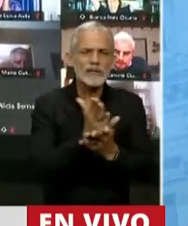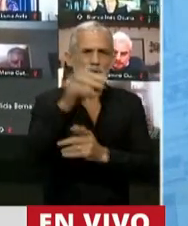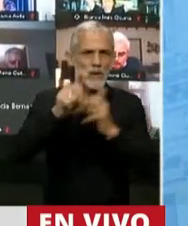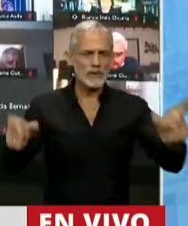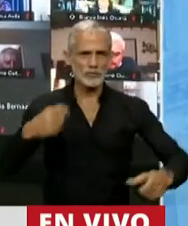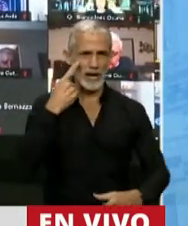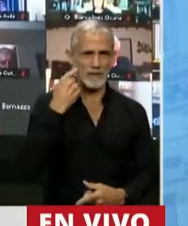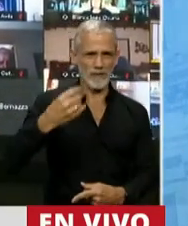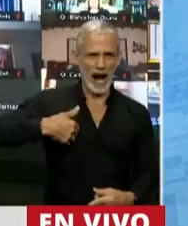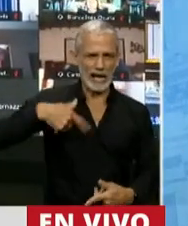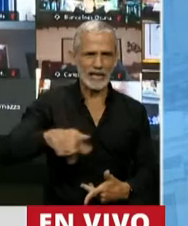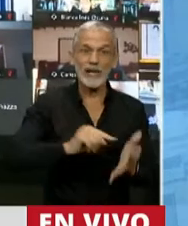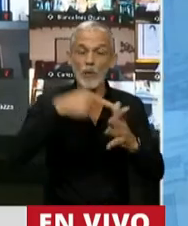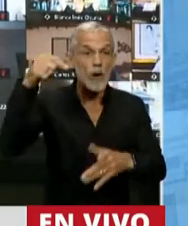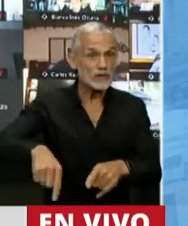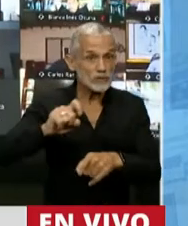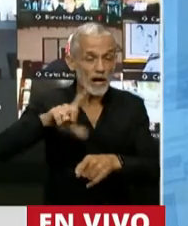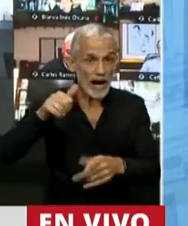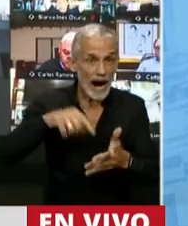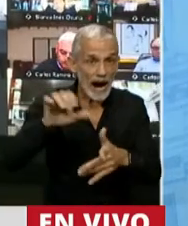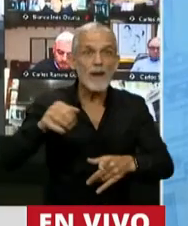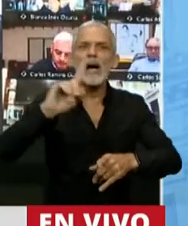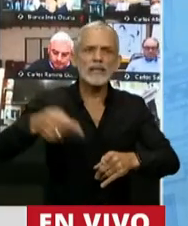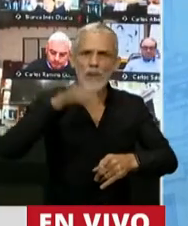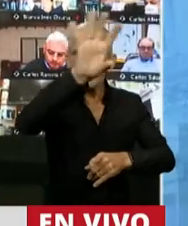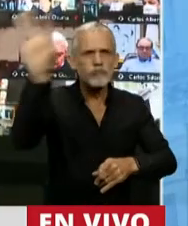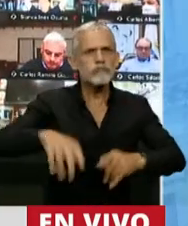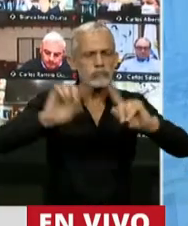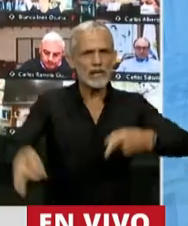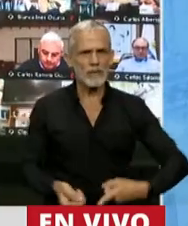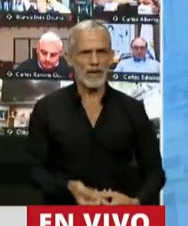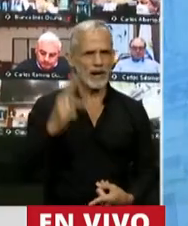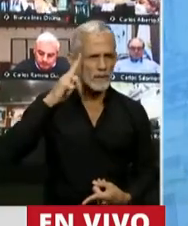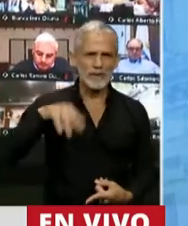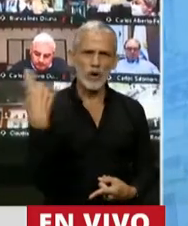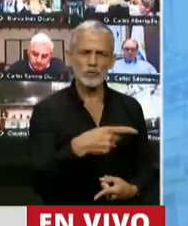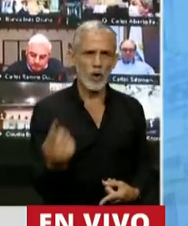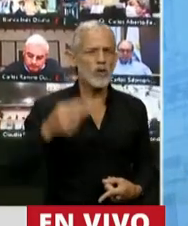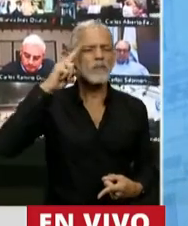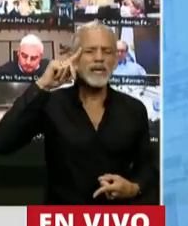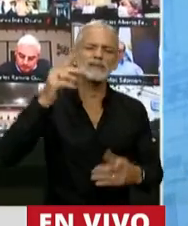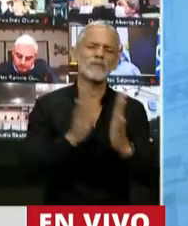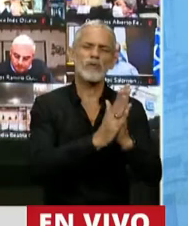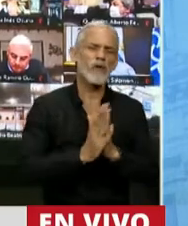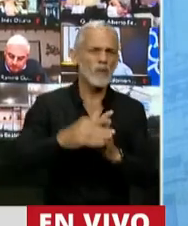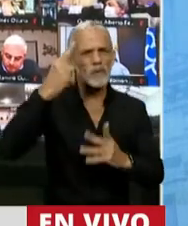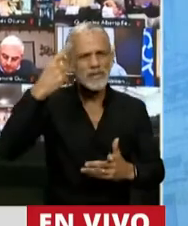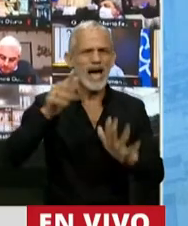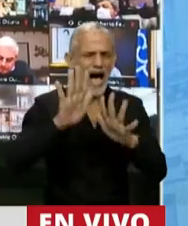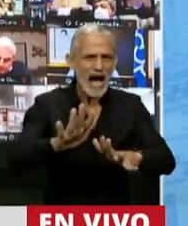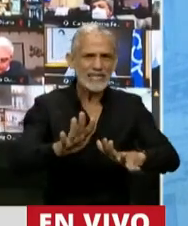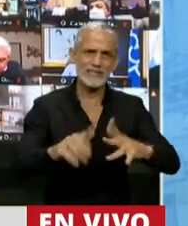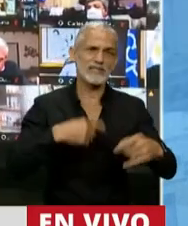ciudadanos, los porteños, pero también el del resto de las provincias. Recapaciten, así